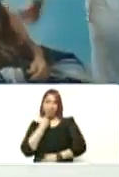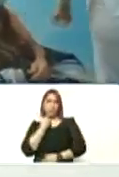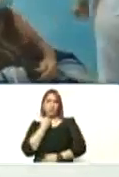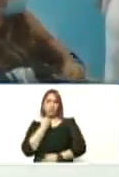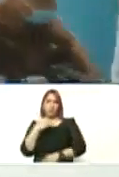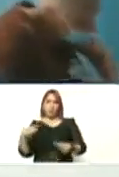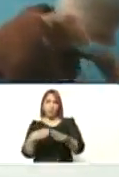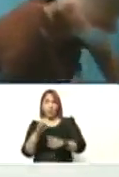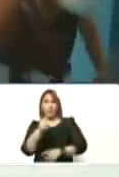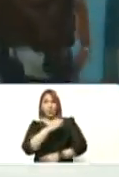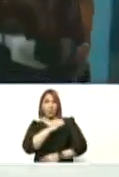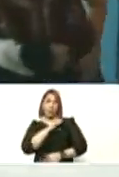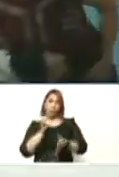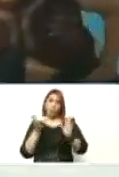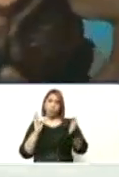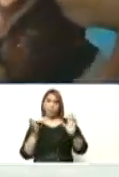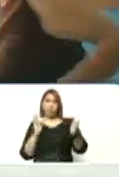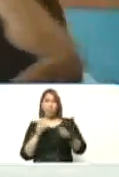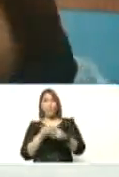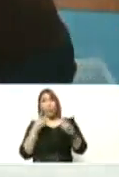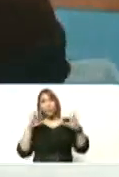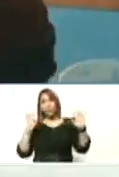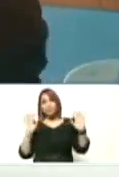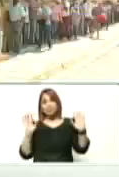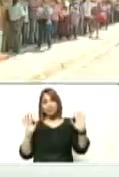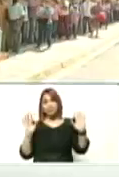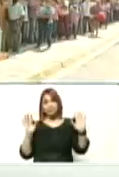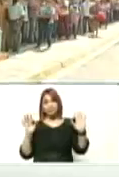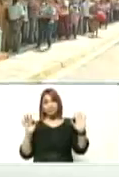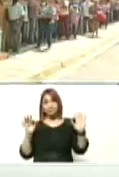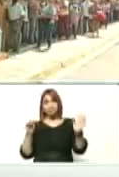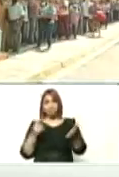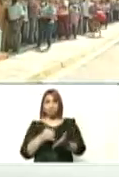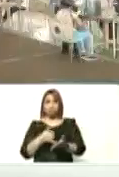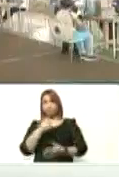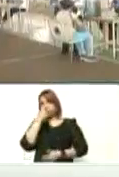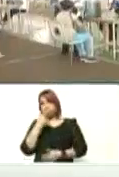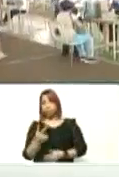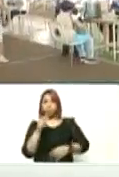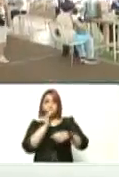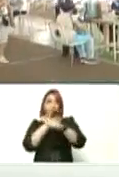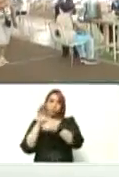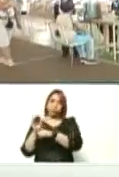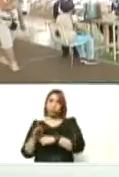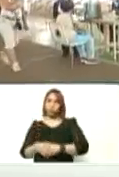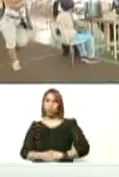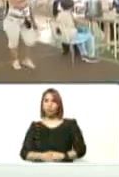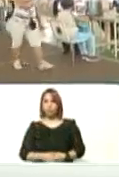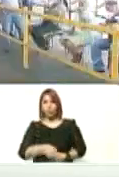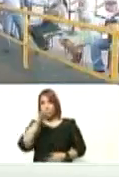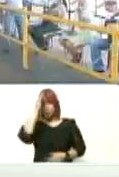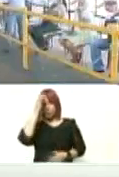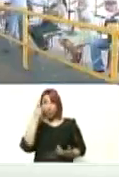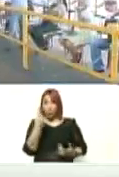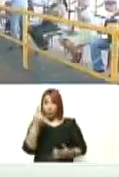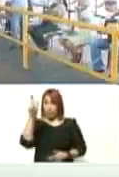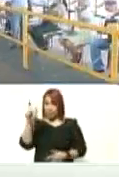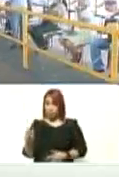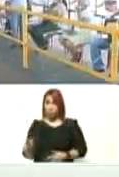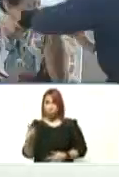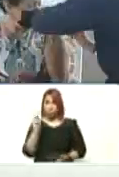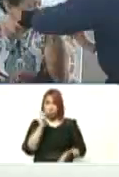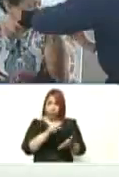pero bueno se relajaron en la protección y no sabían que una de las personas